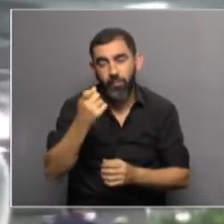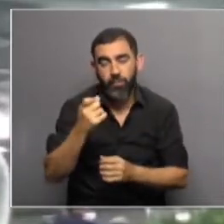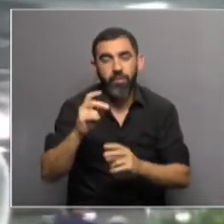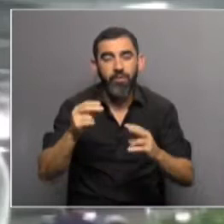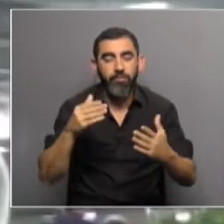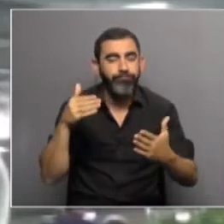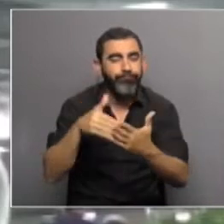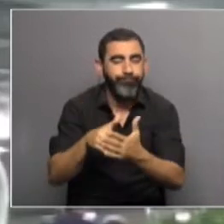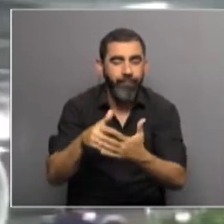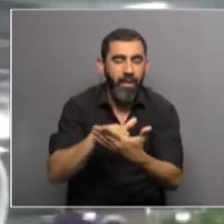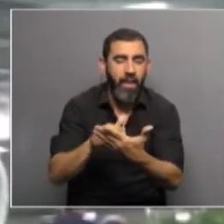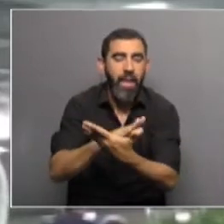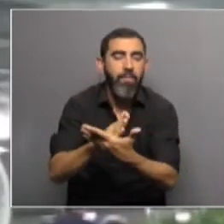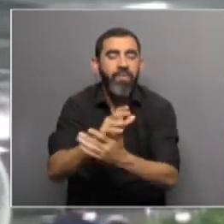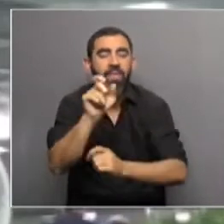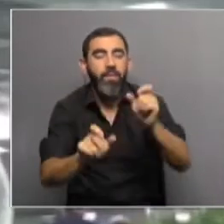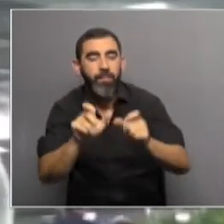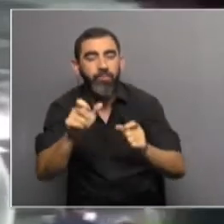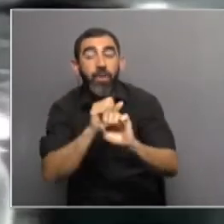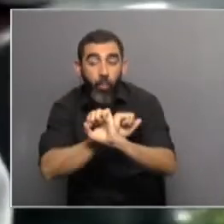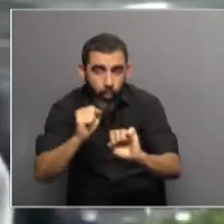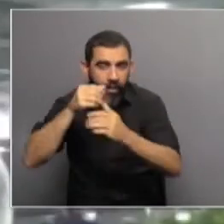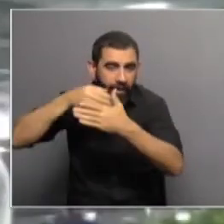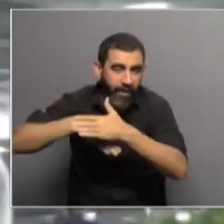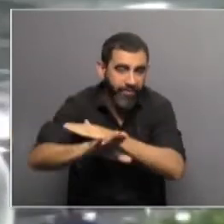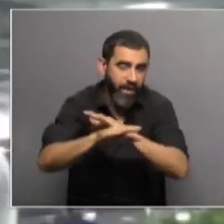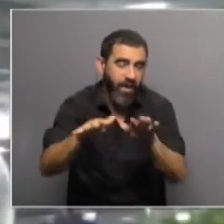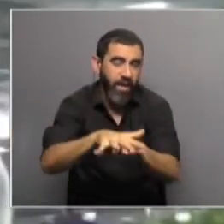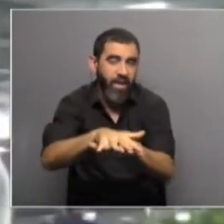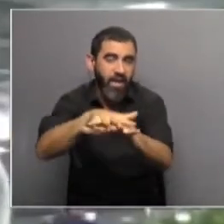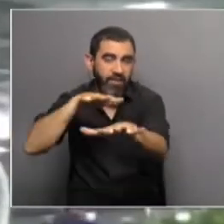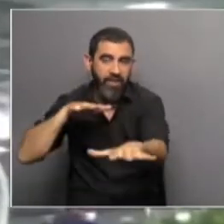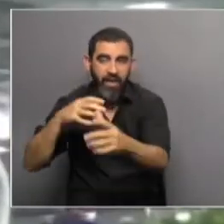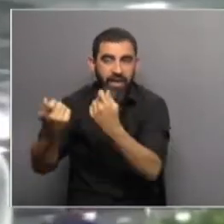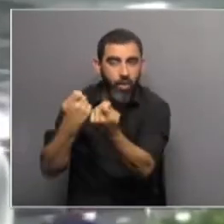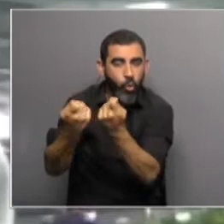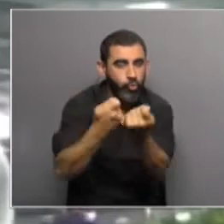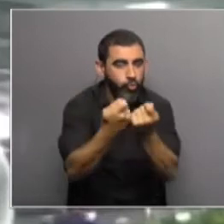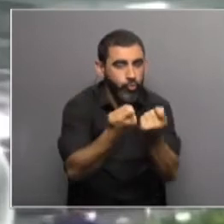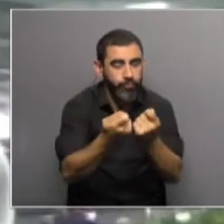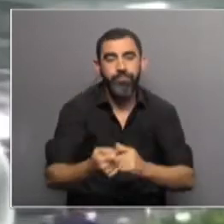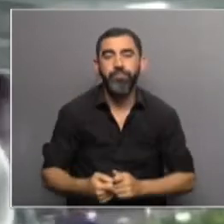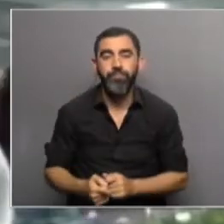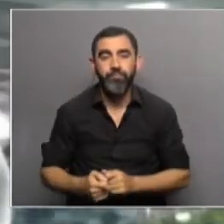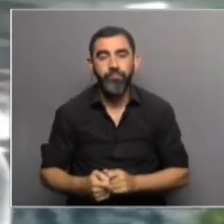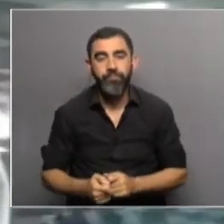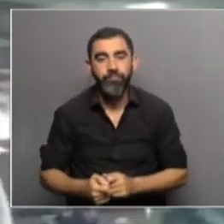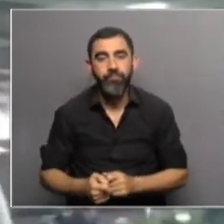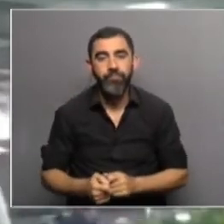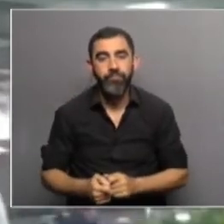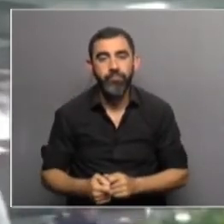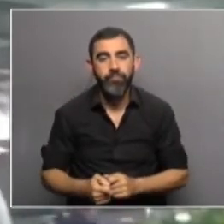limitación de personas que pueden ingresar a las salas en que se dan las negociaciones. Eso es